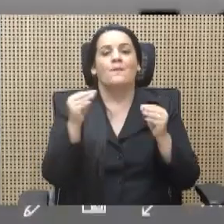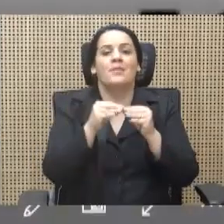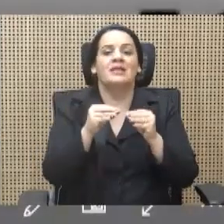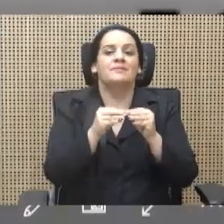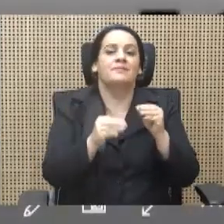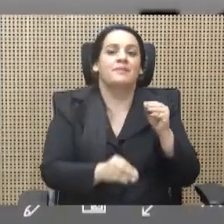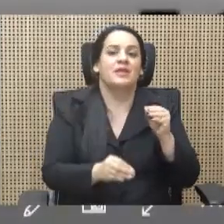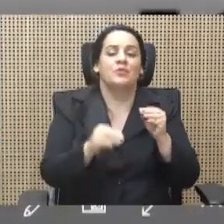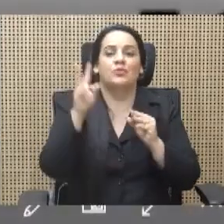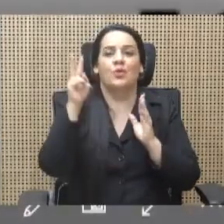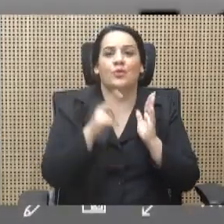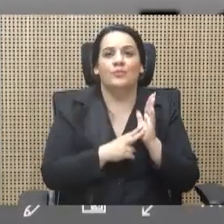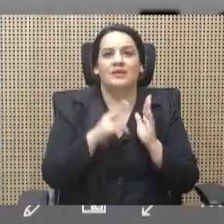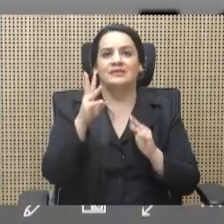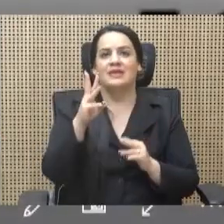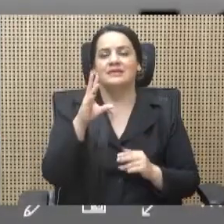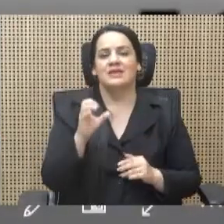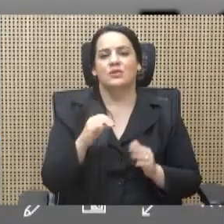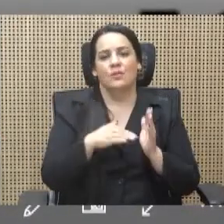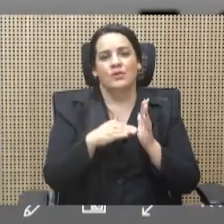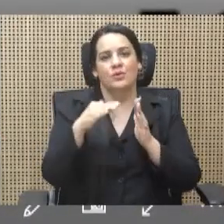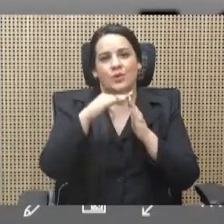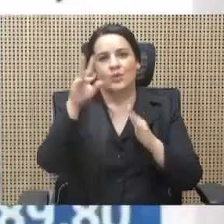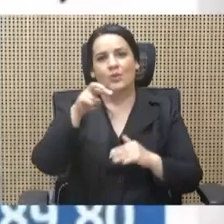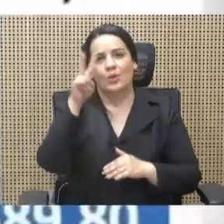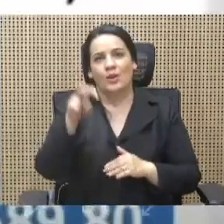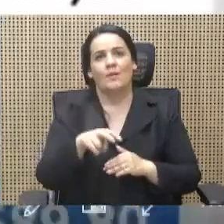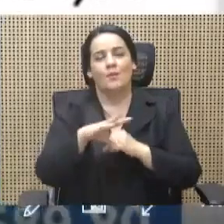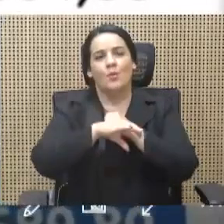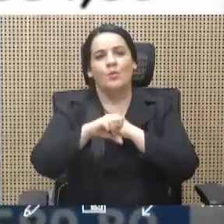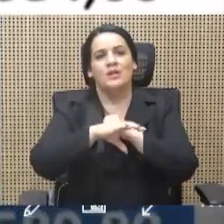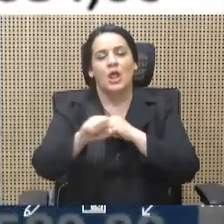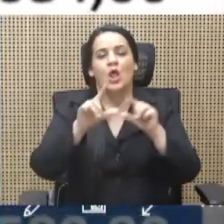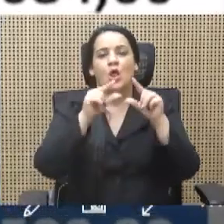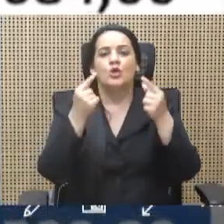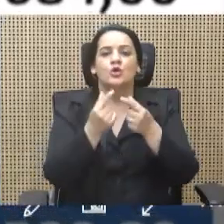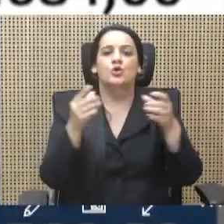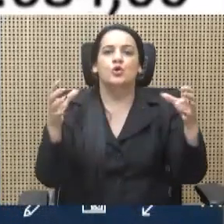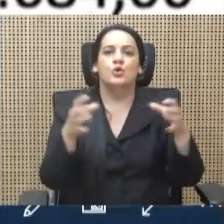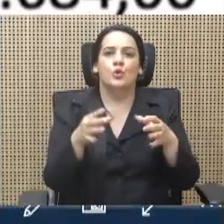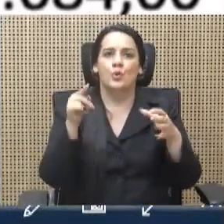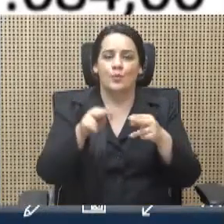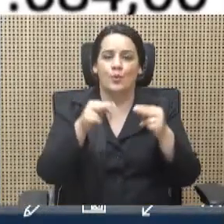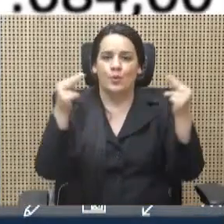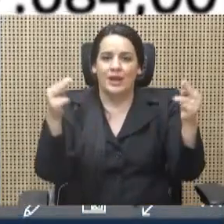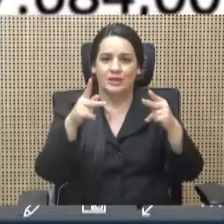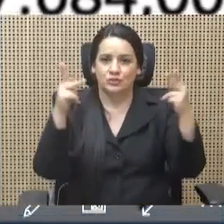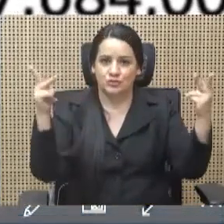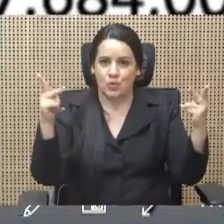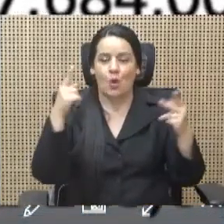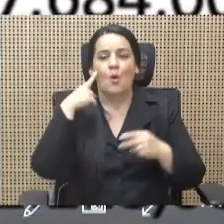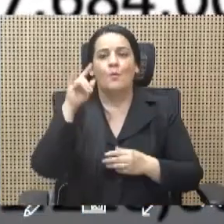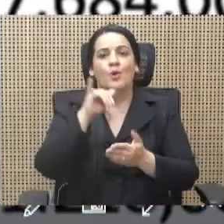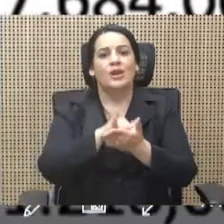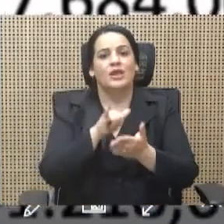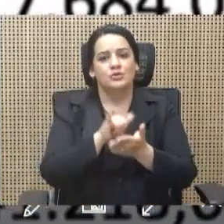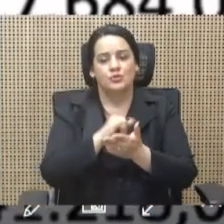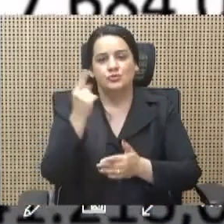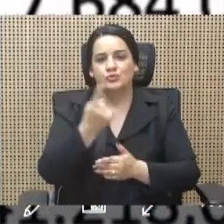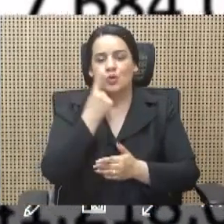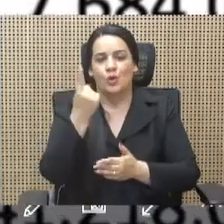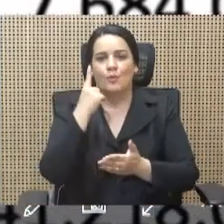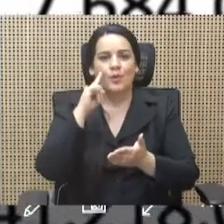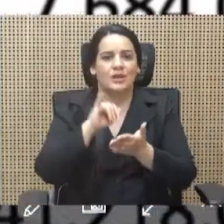millones de colones en publicidad al Grupo Nación. Por eso, y solo por eso, defienden a muerte la pauta